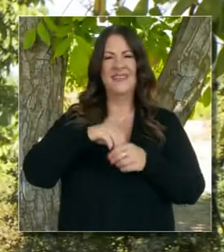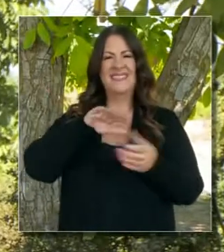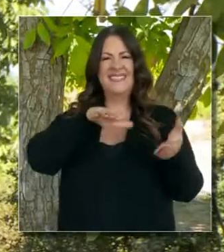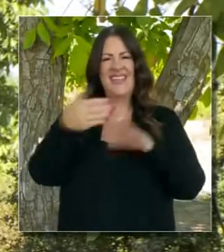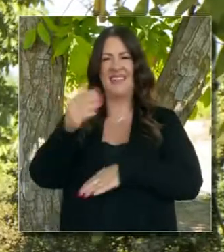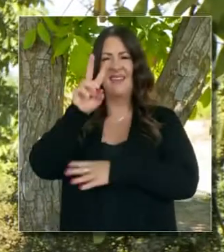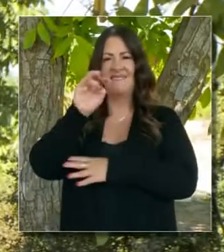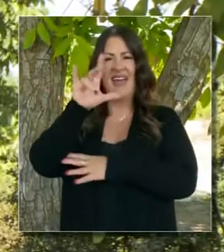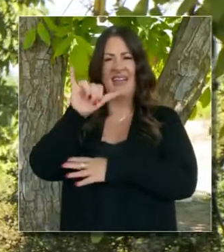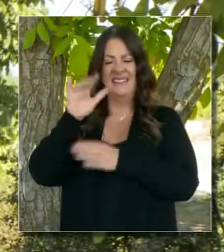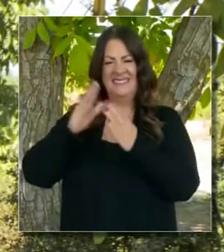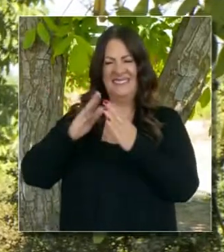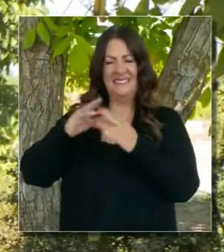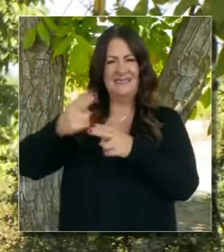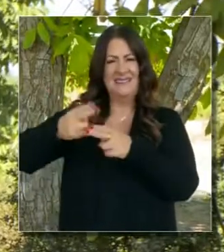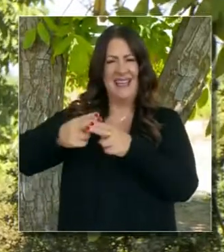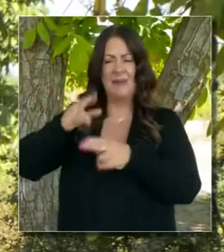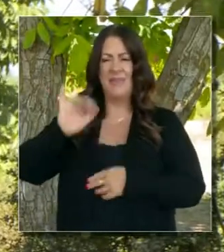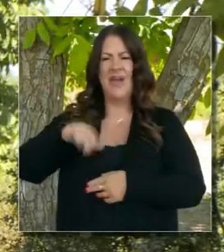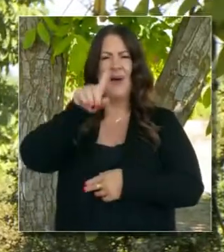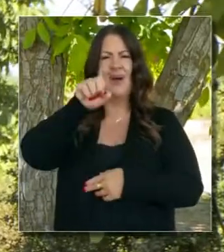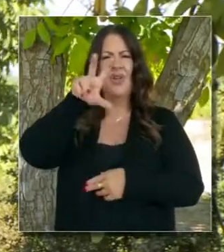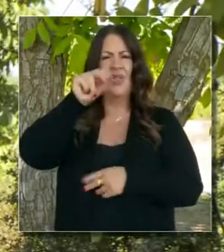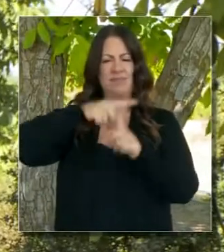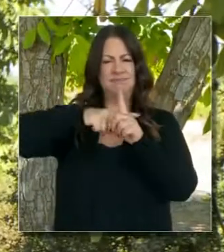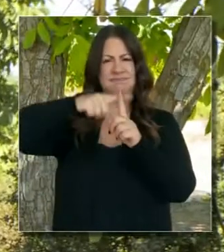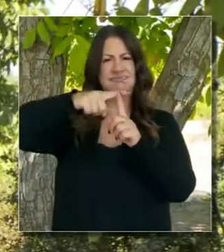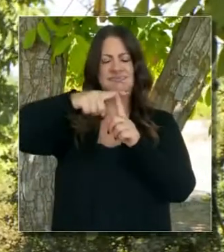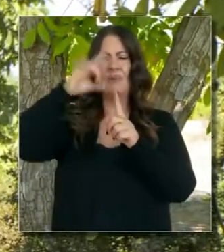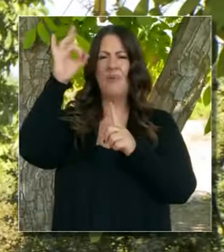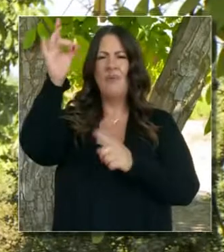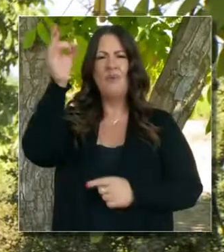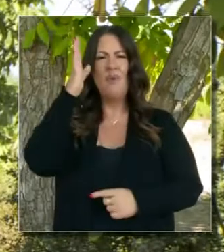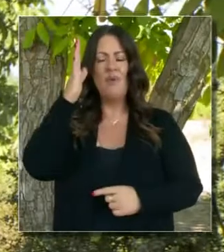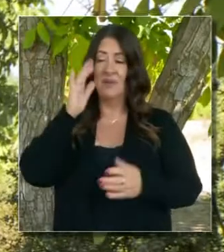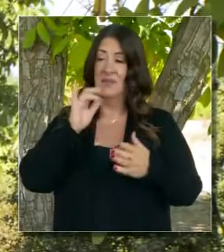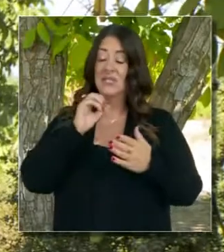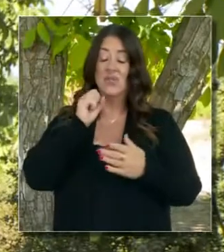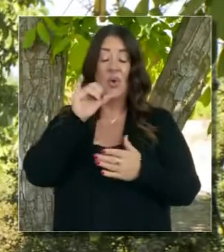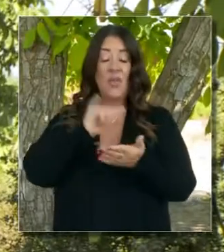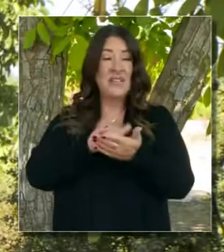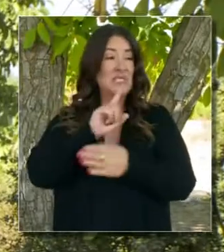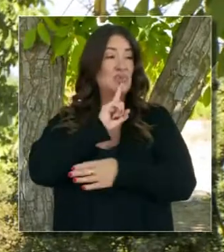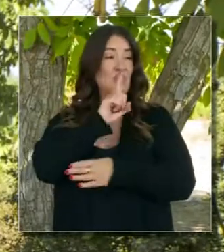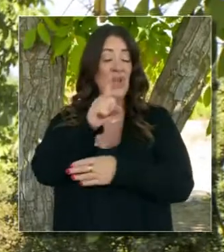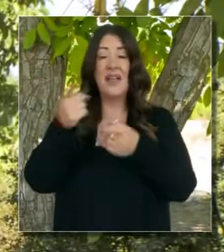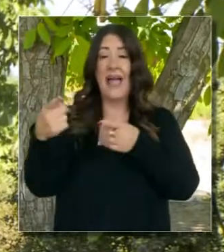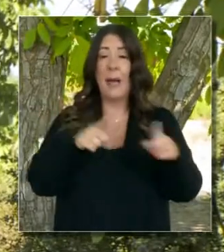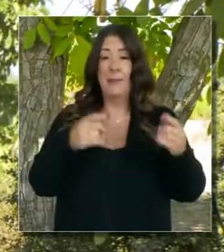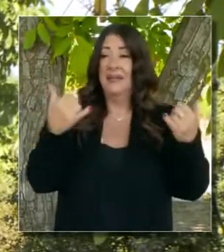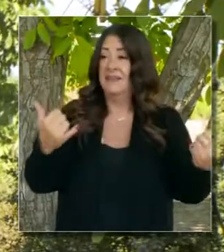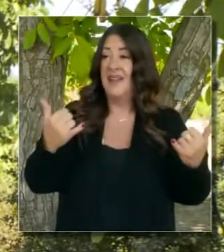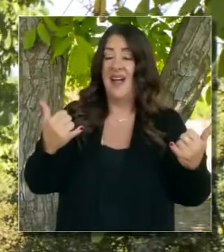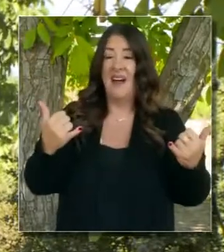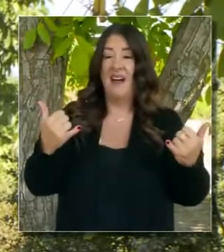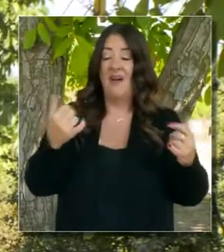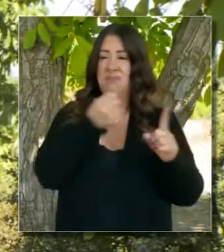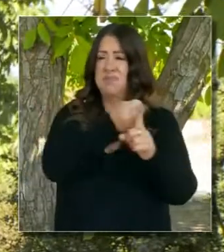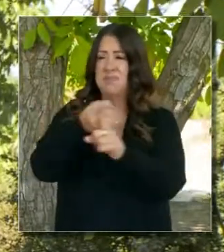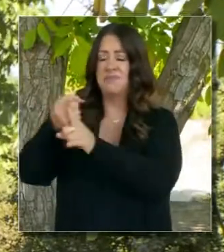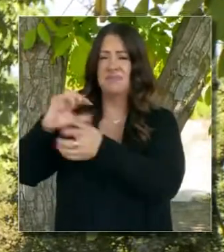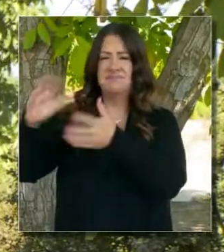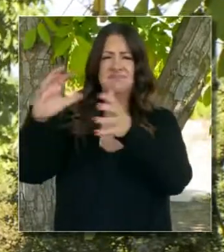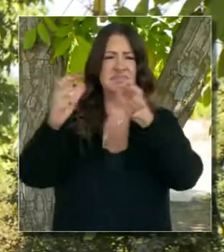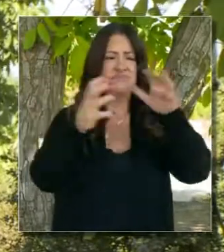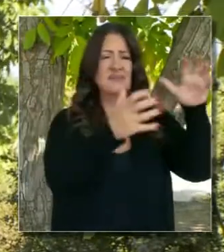semanas en el Valle de la Muerte. Death Valley, California. 130 grados. Esto es real. Está sucediendo. Como lo he dicho